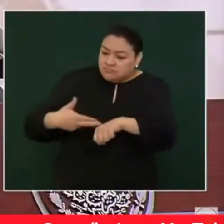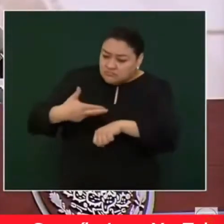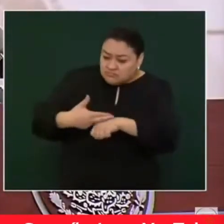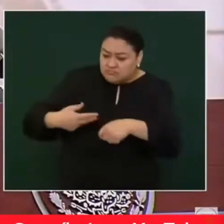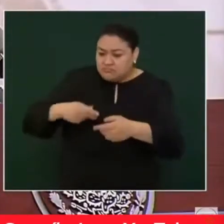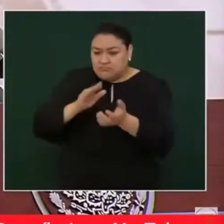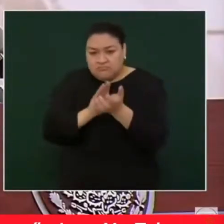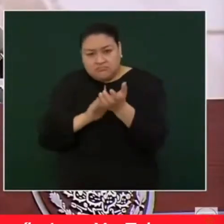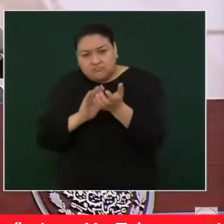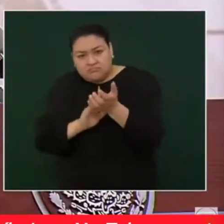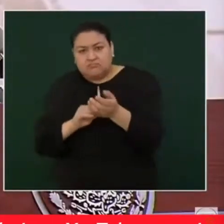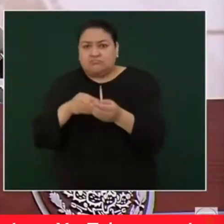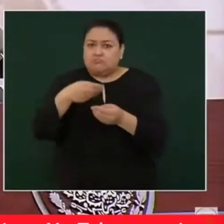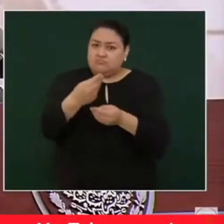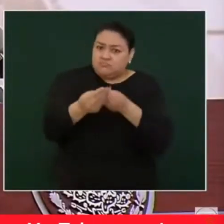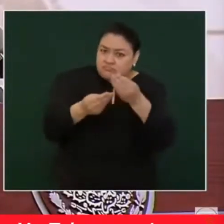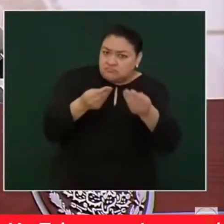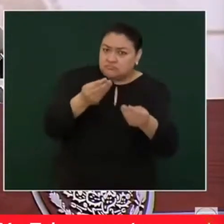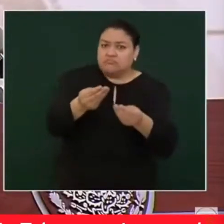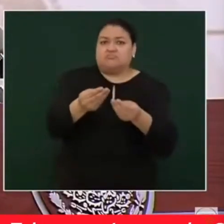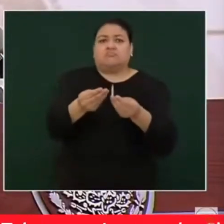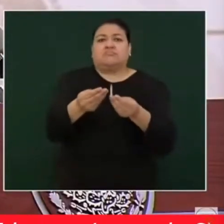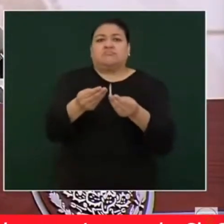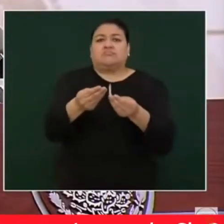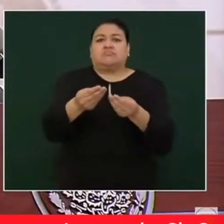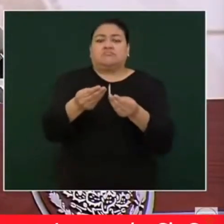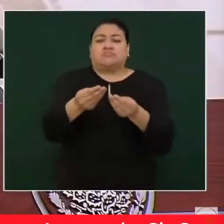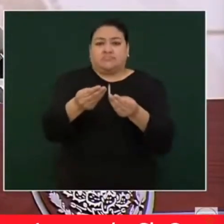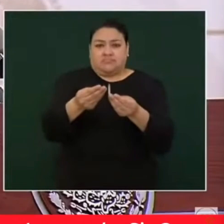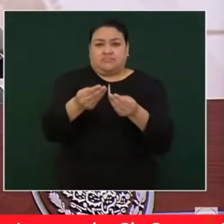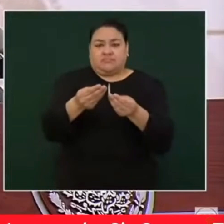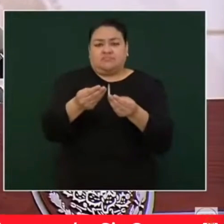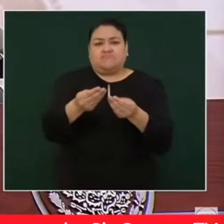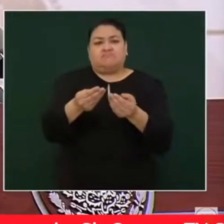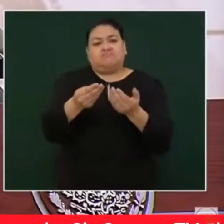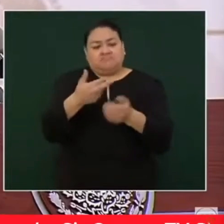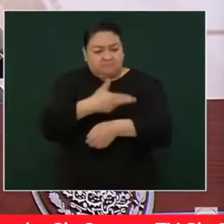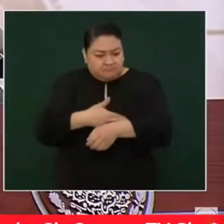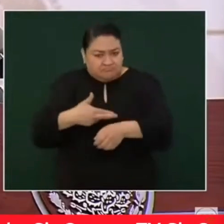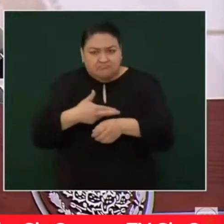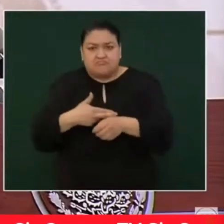legales,